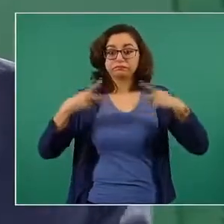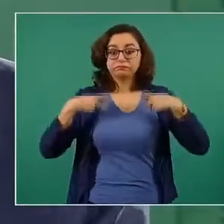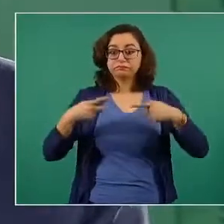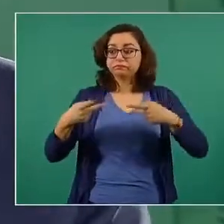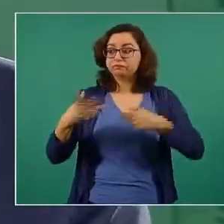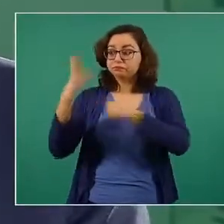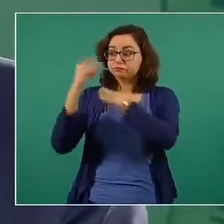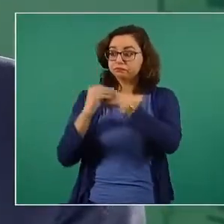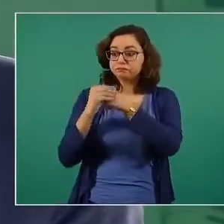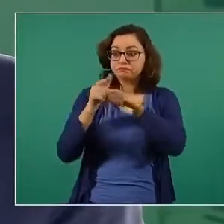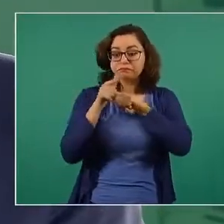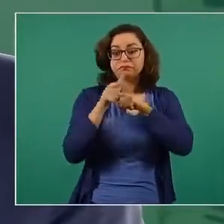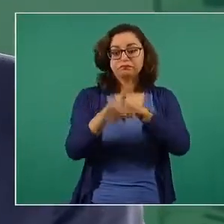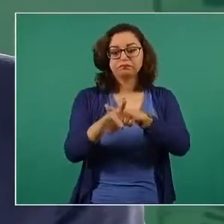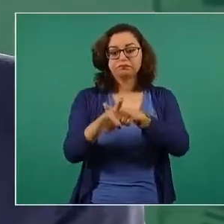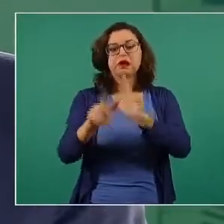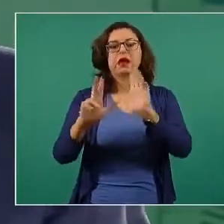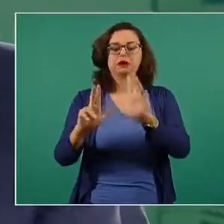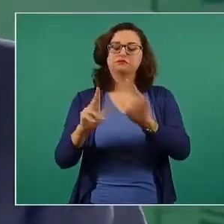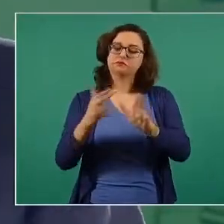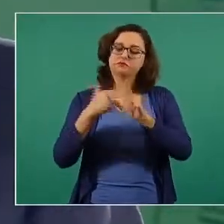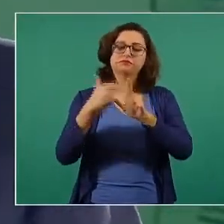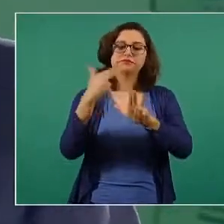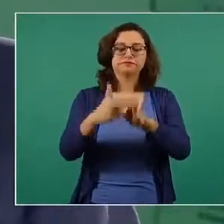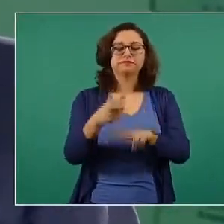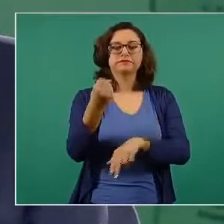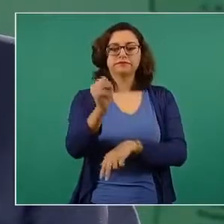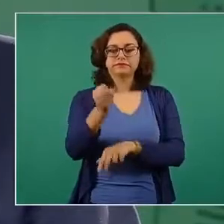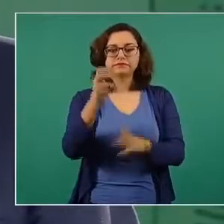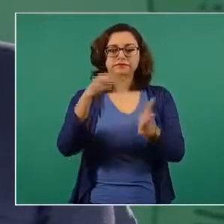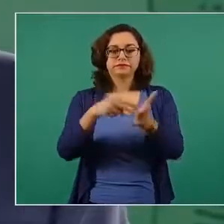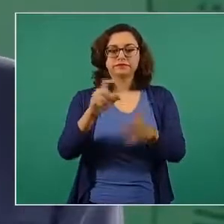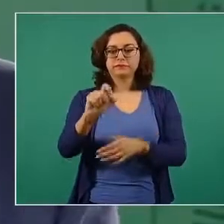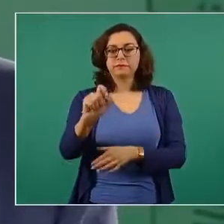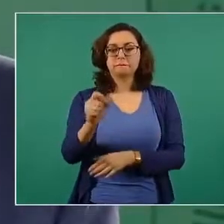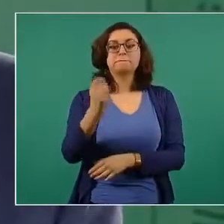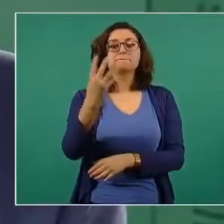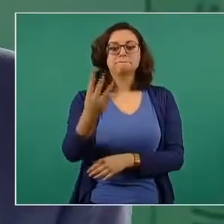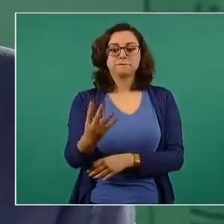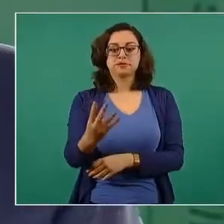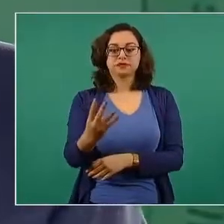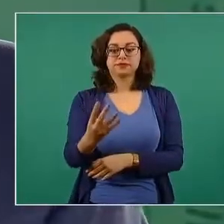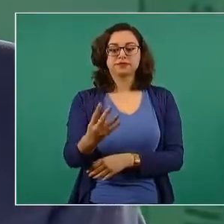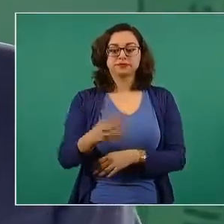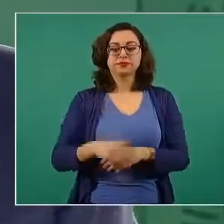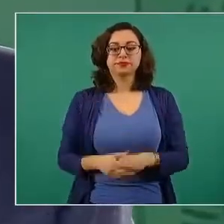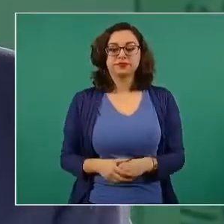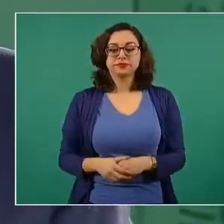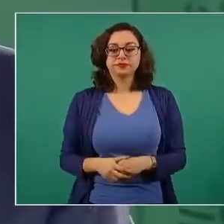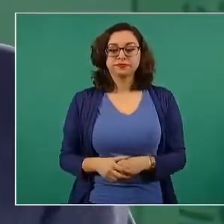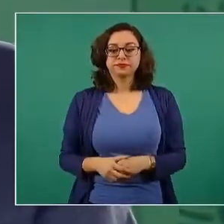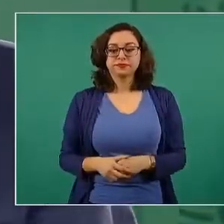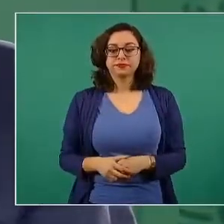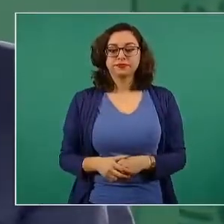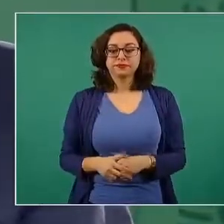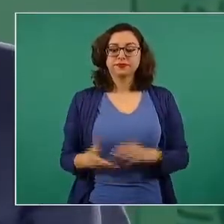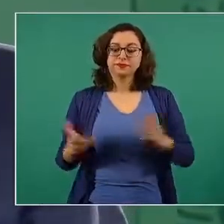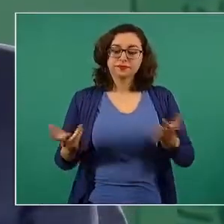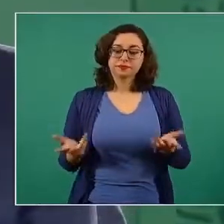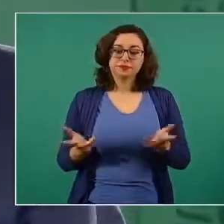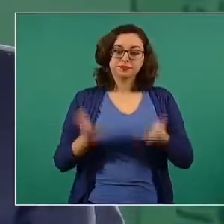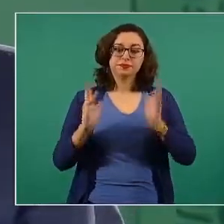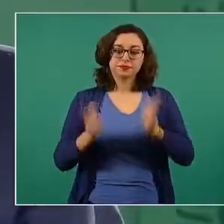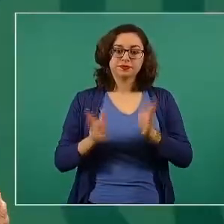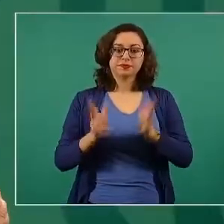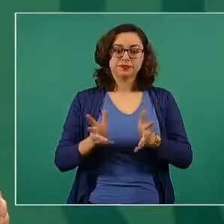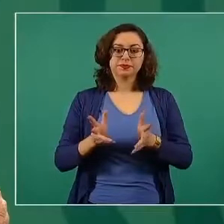es hasta septiembre del 2024. Entonces, ya para entonces estaría en operación